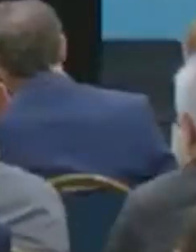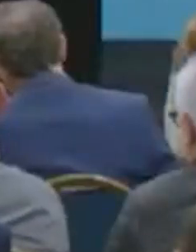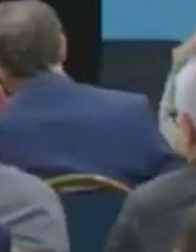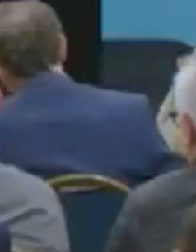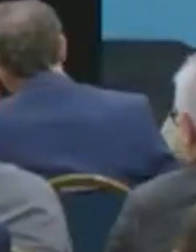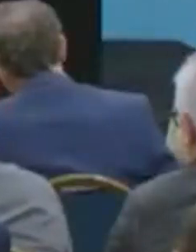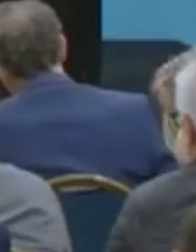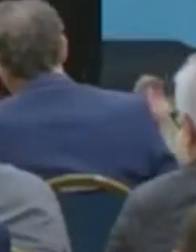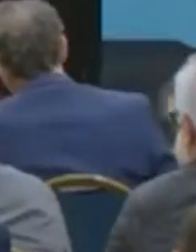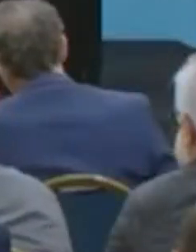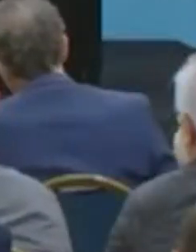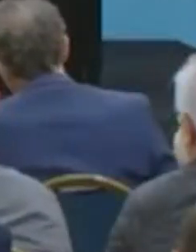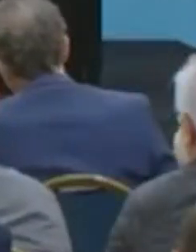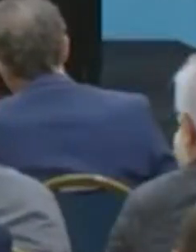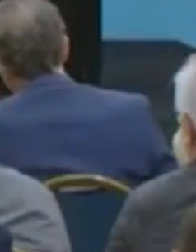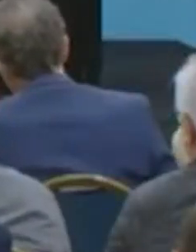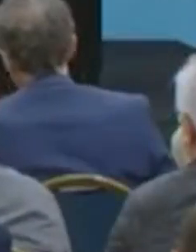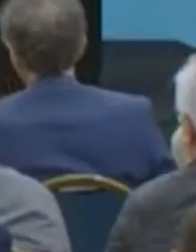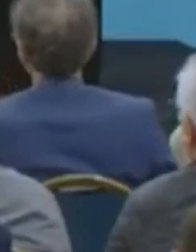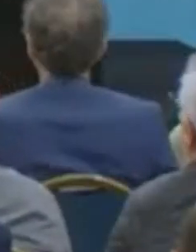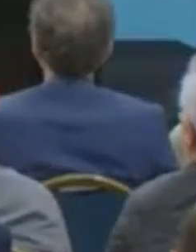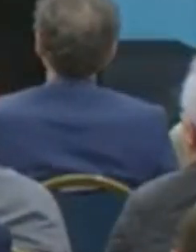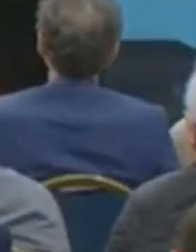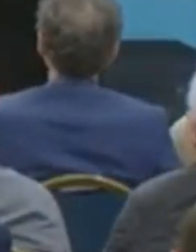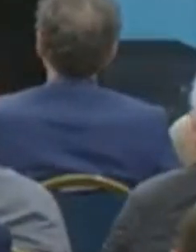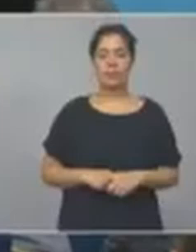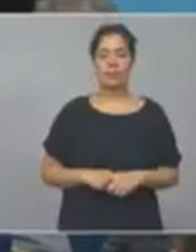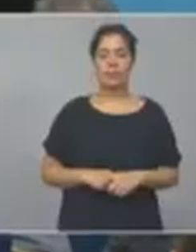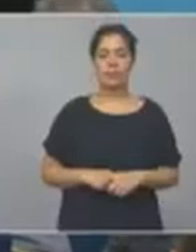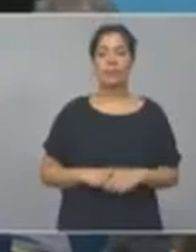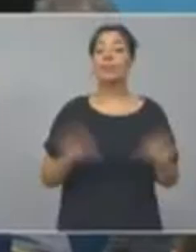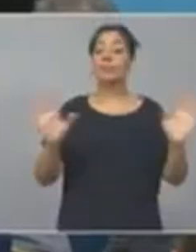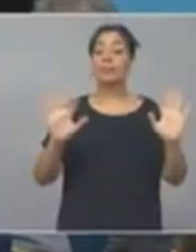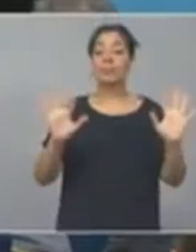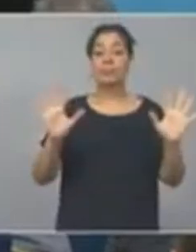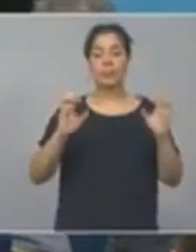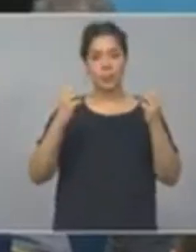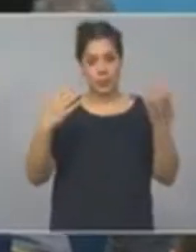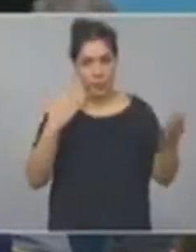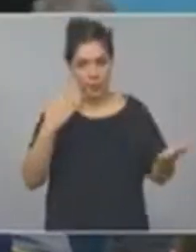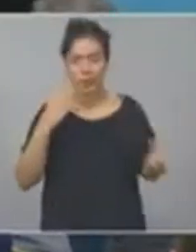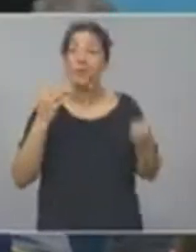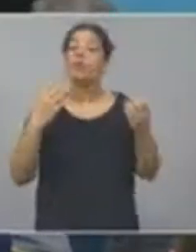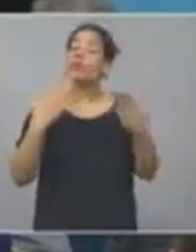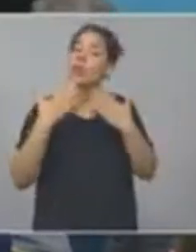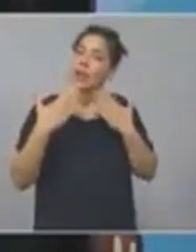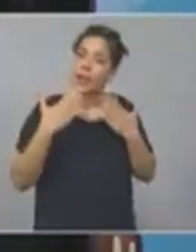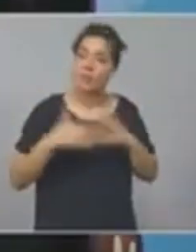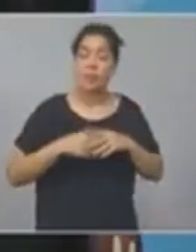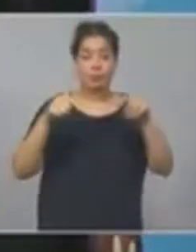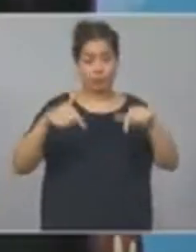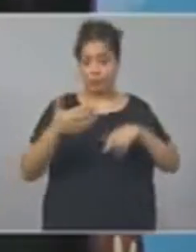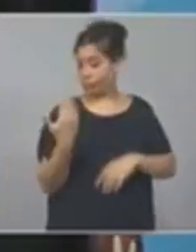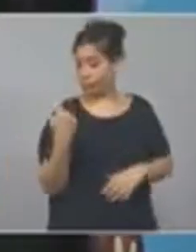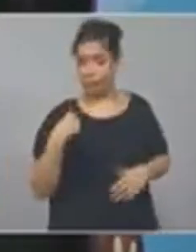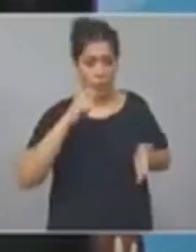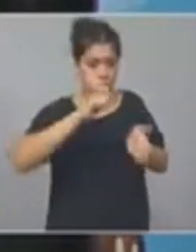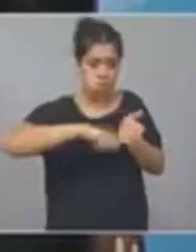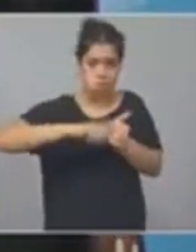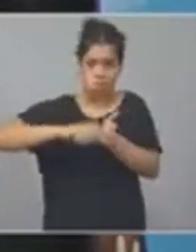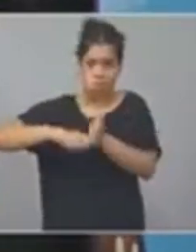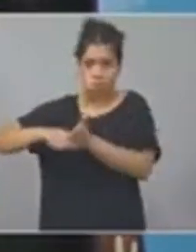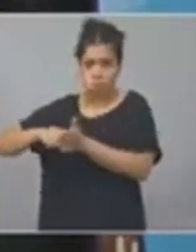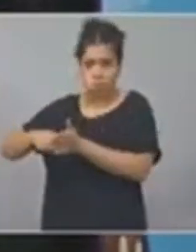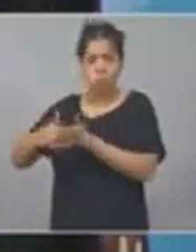todos los rincones de nuestra extensa provincia. Hoy acabamos de hacer una firma. Estamos presentes las